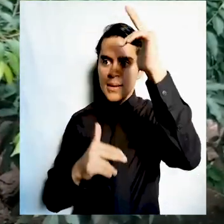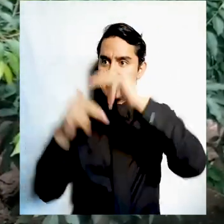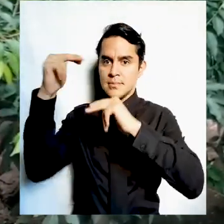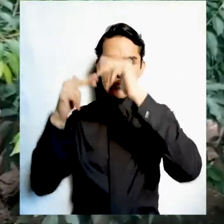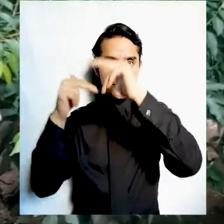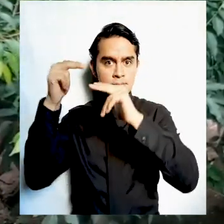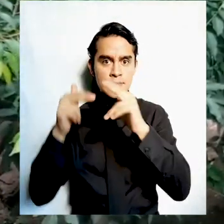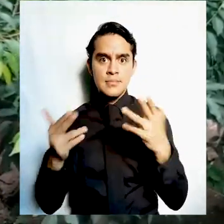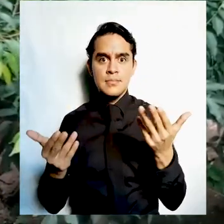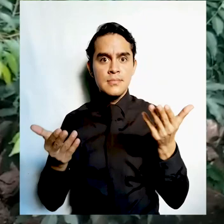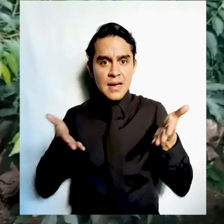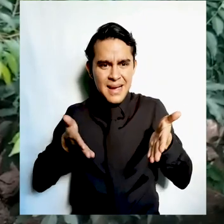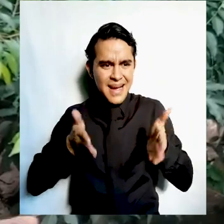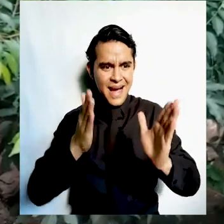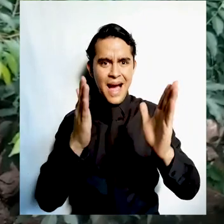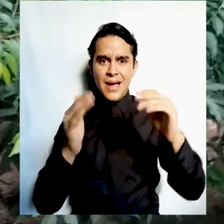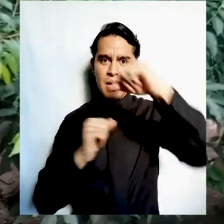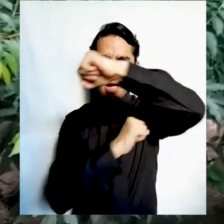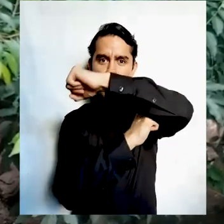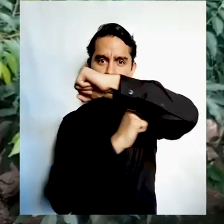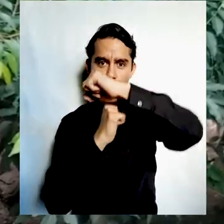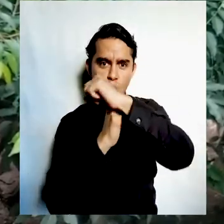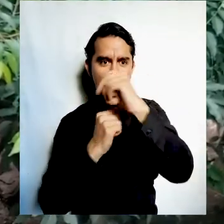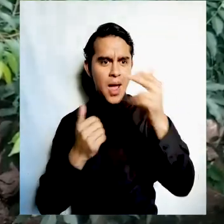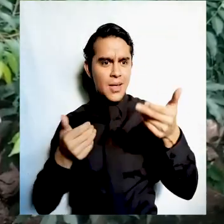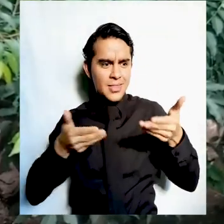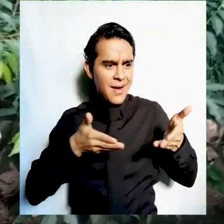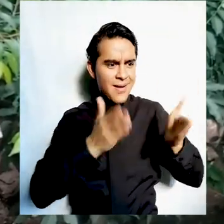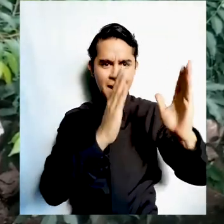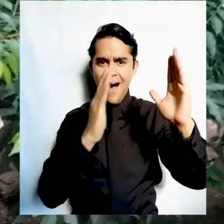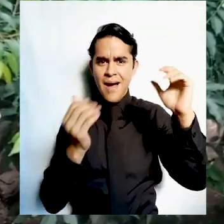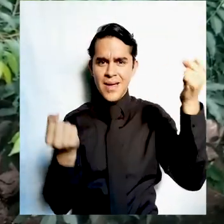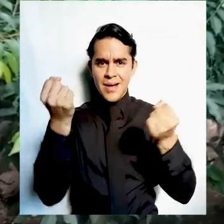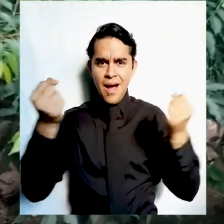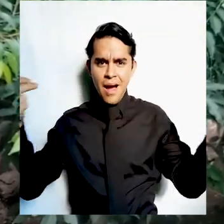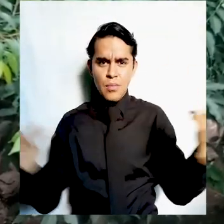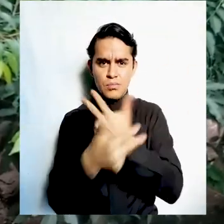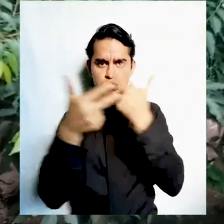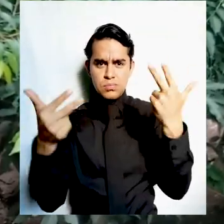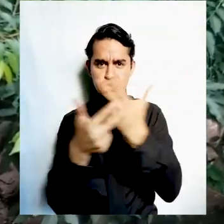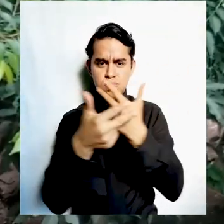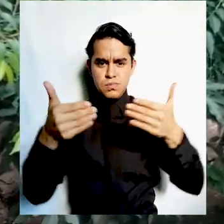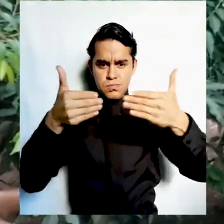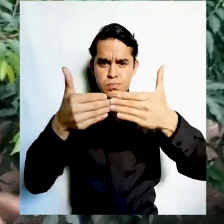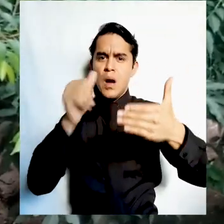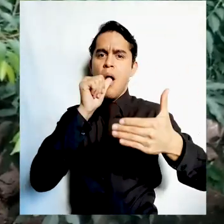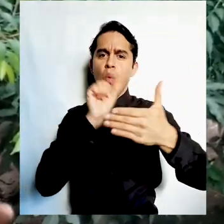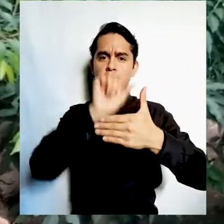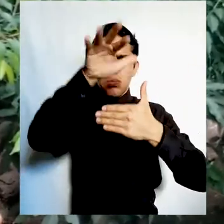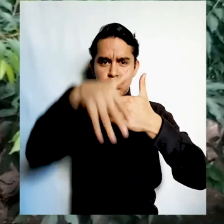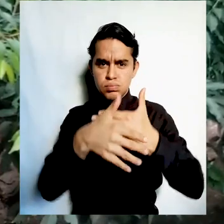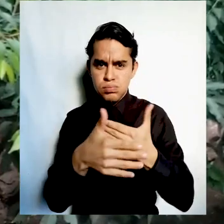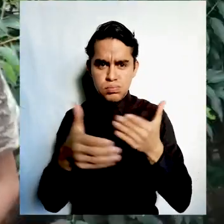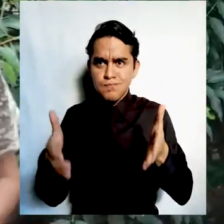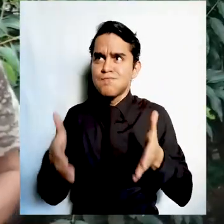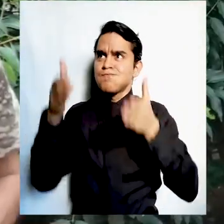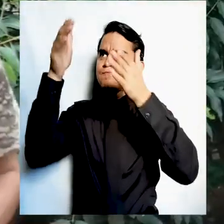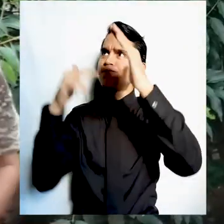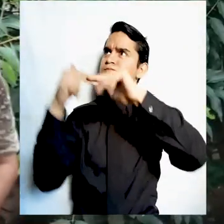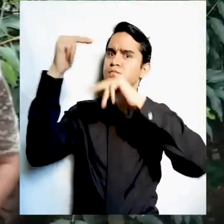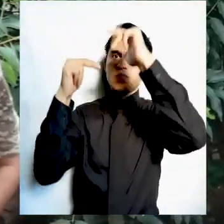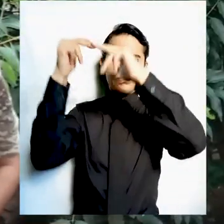y los puentes las calles donde los vehículos transitan las represas los edificios etcétera etcétera etcétera